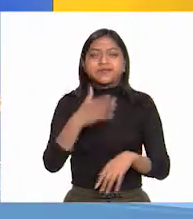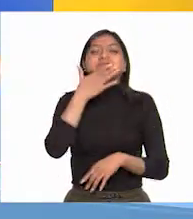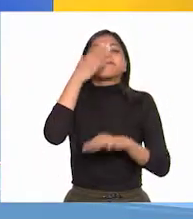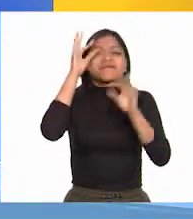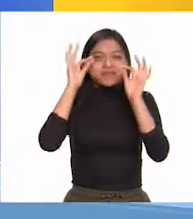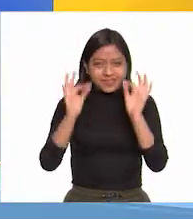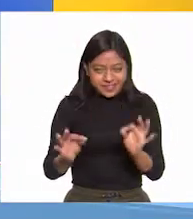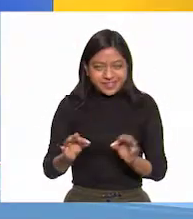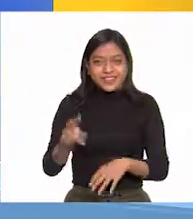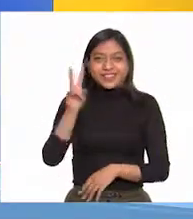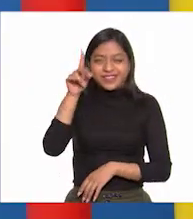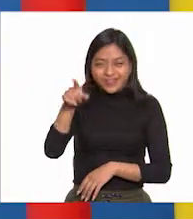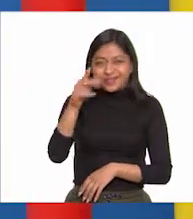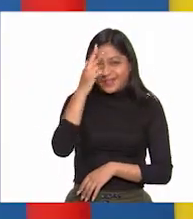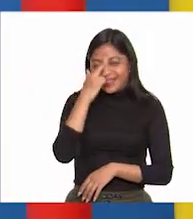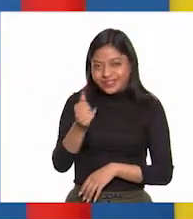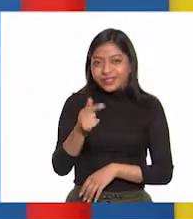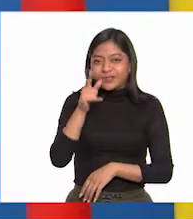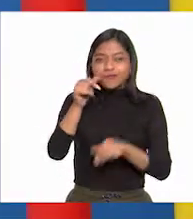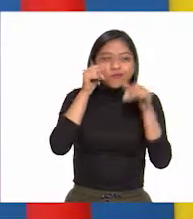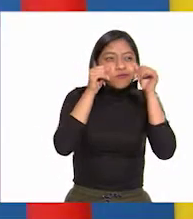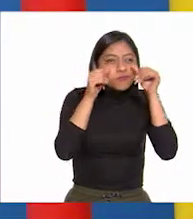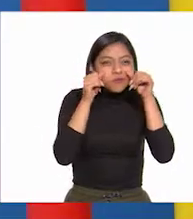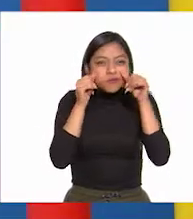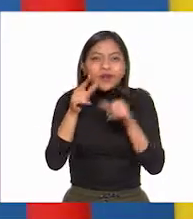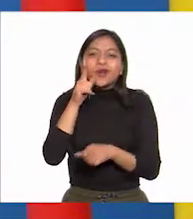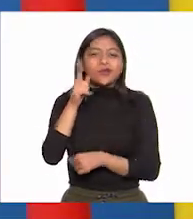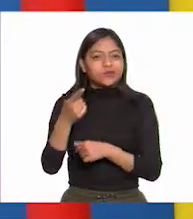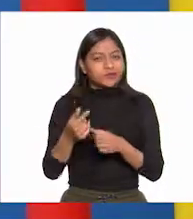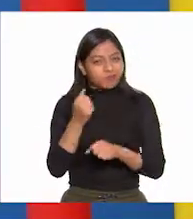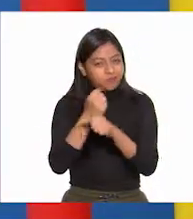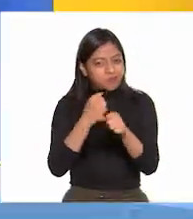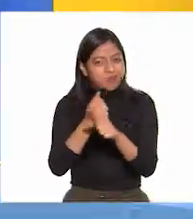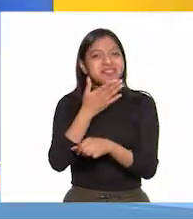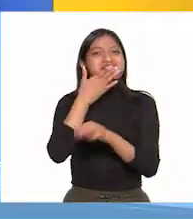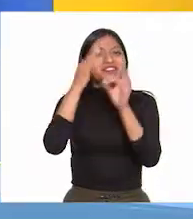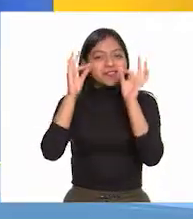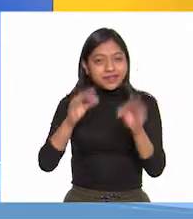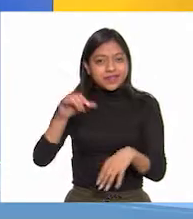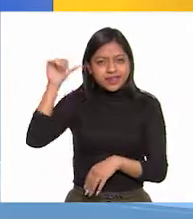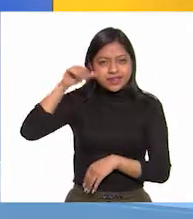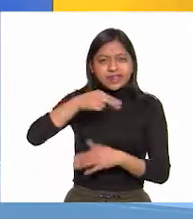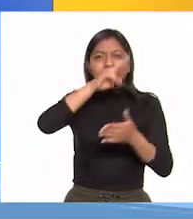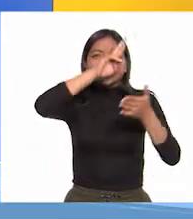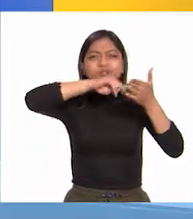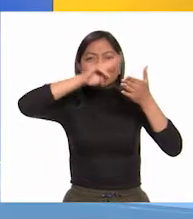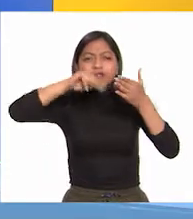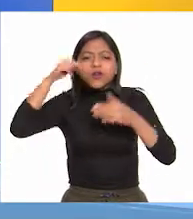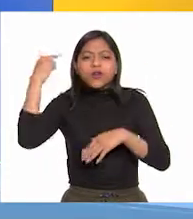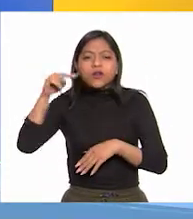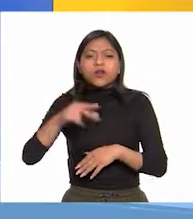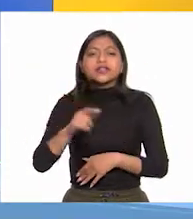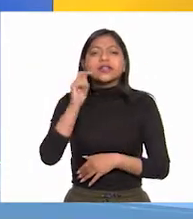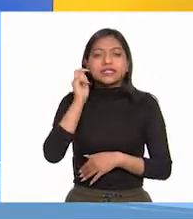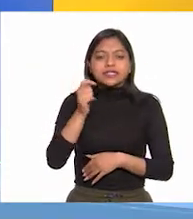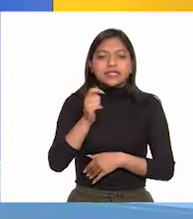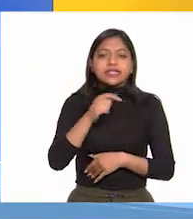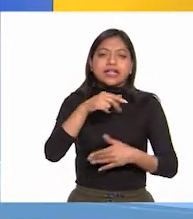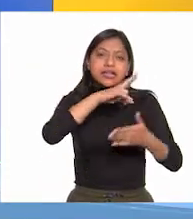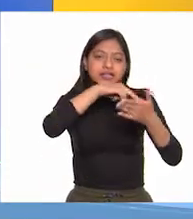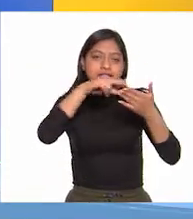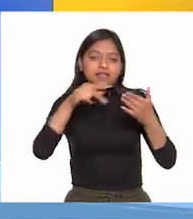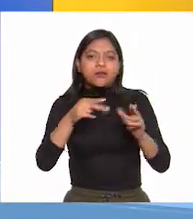bien, Jenny, definitivamente los ejercicios de observación son lo tuyo. Esta pintura se llama Alegoría a la